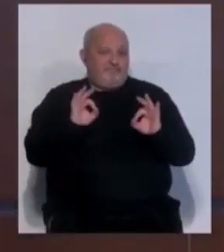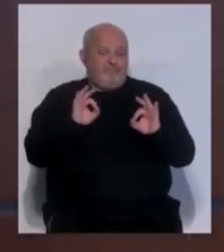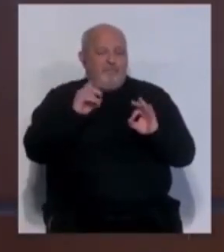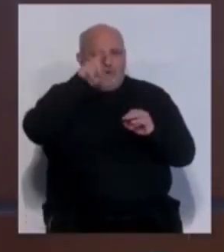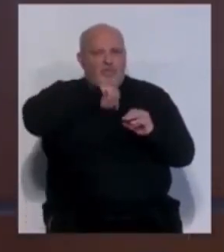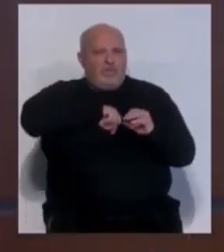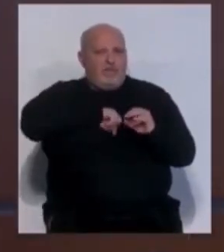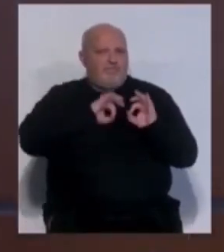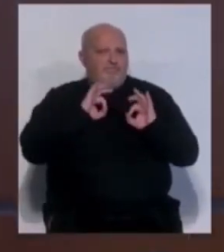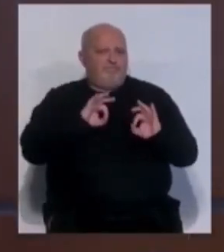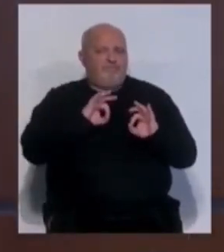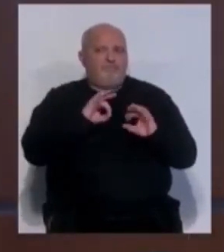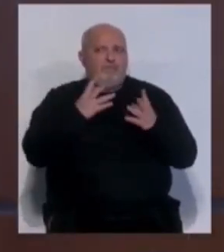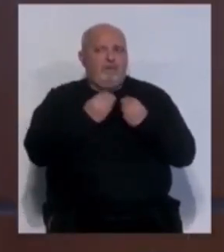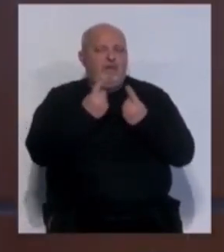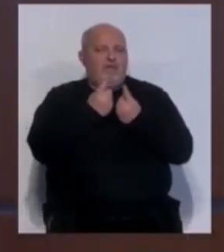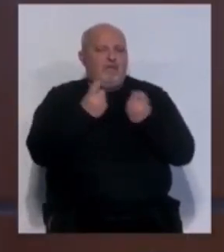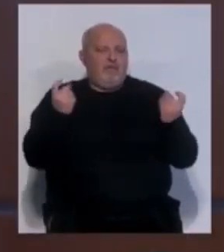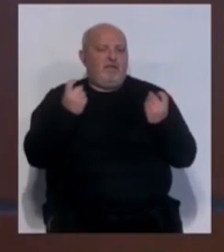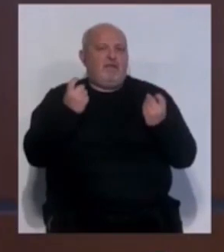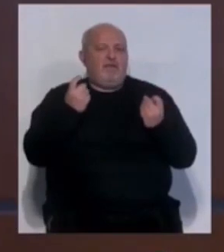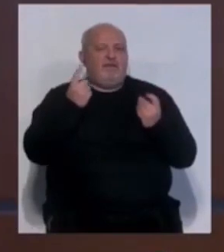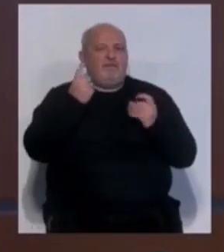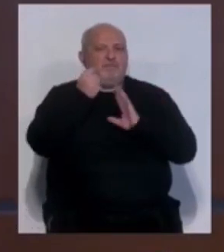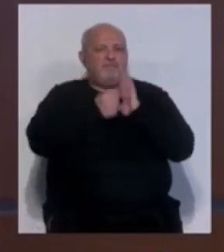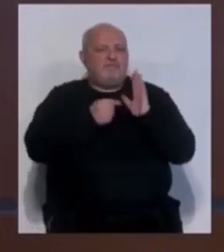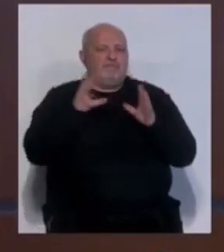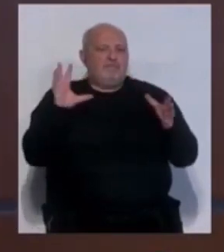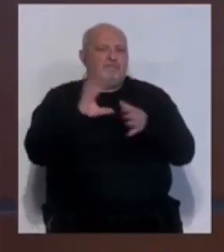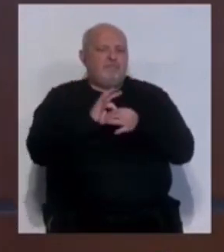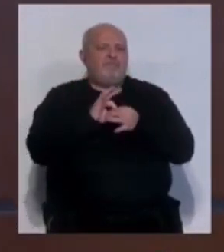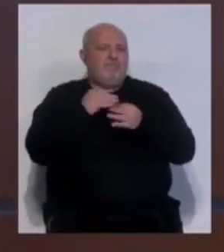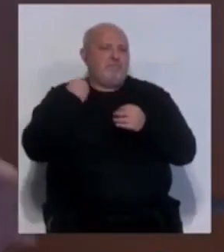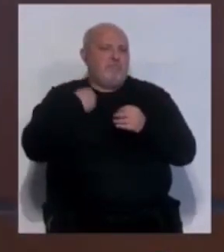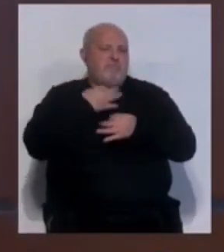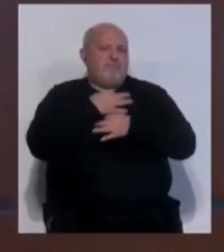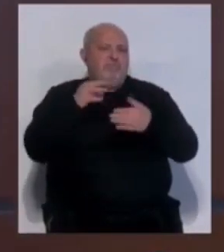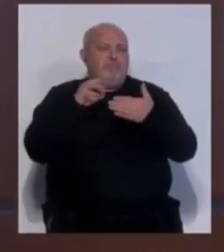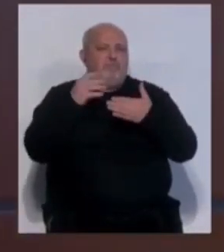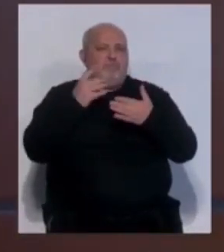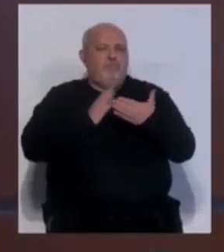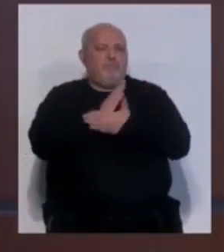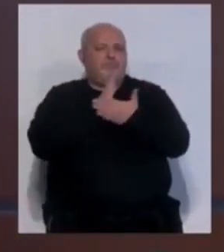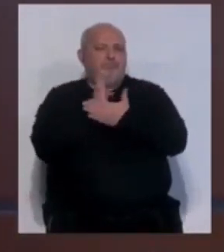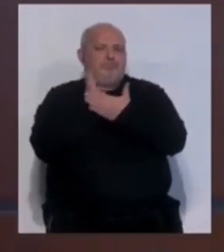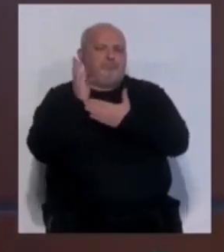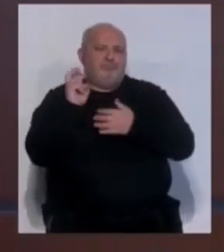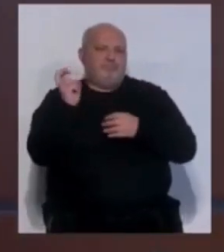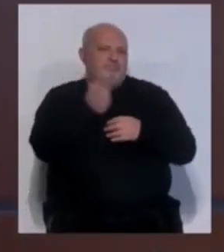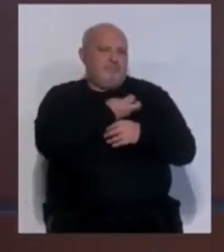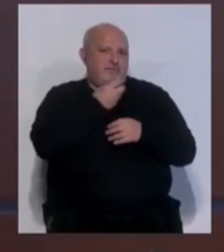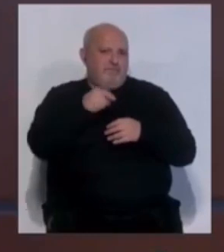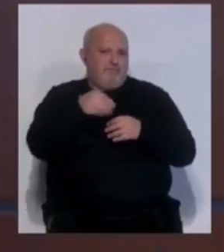concienciada con la necesidad de que los criterios de sostenibilidad se apliquen de manera transversal a todas las acciones,